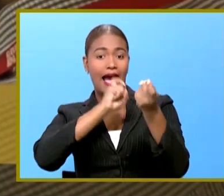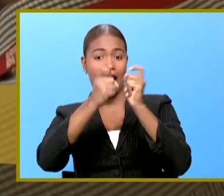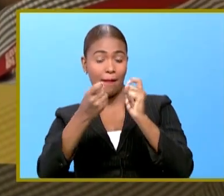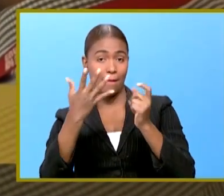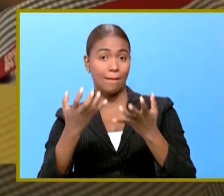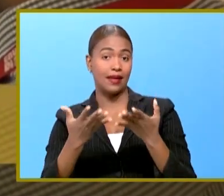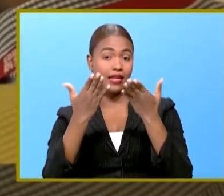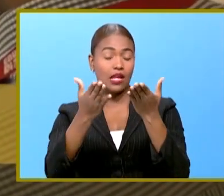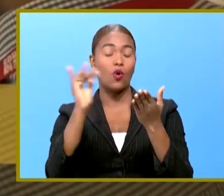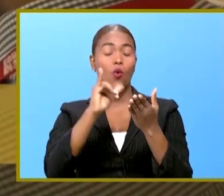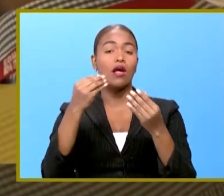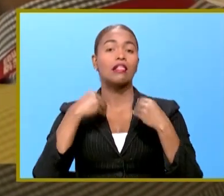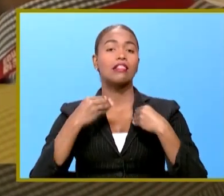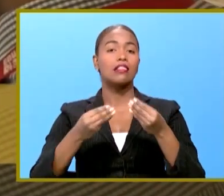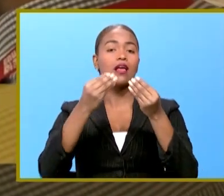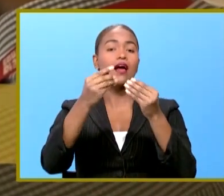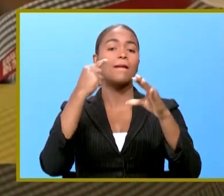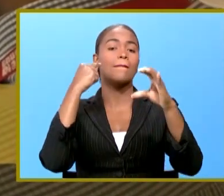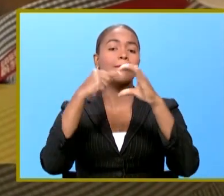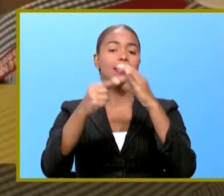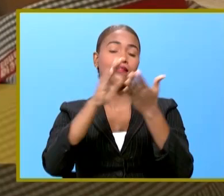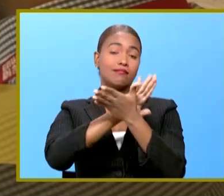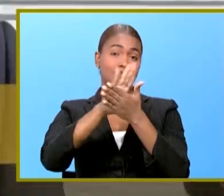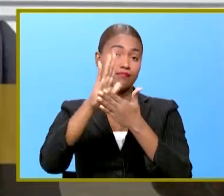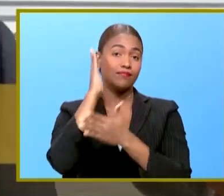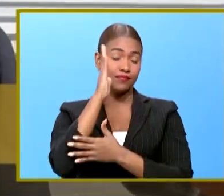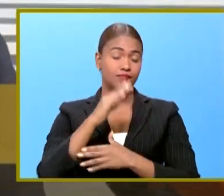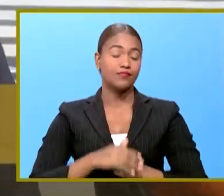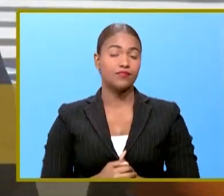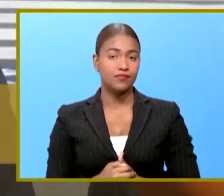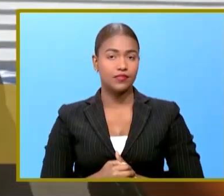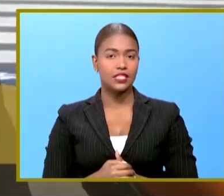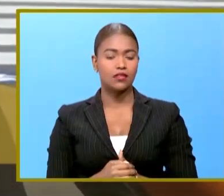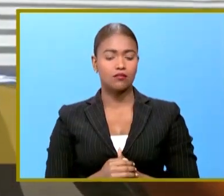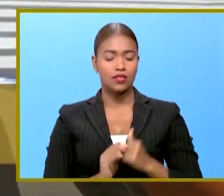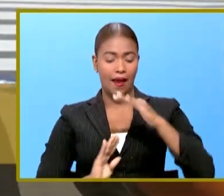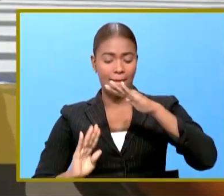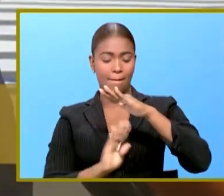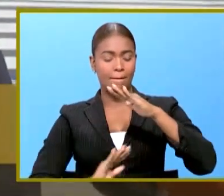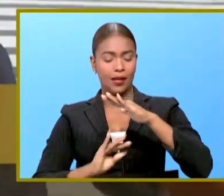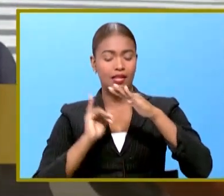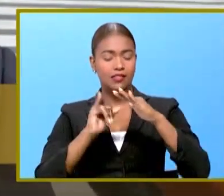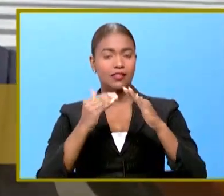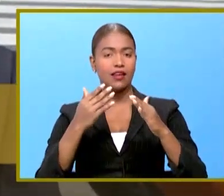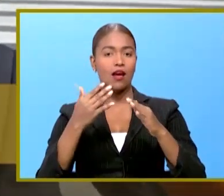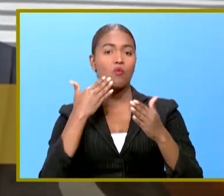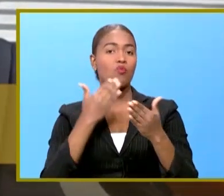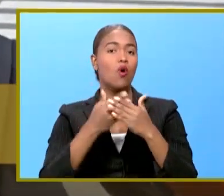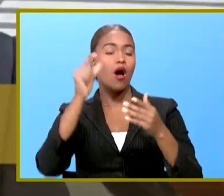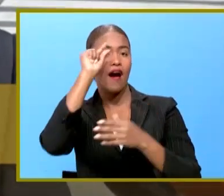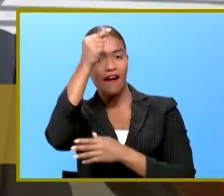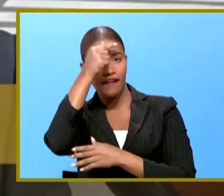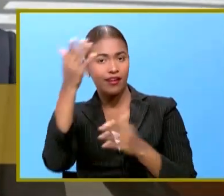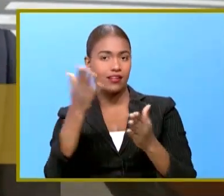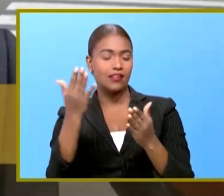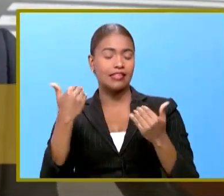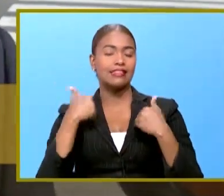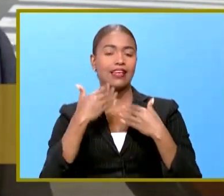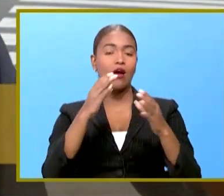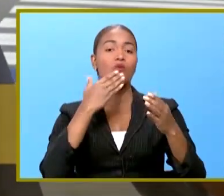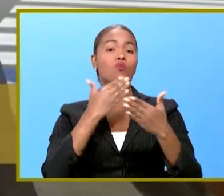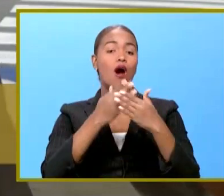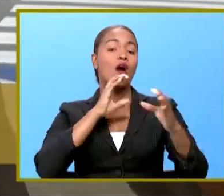y envía un mensaje de transparencia La base fundamental de un buen gobierno radica en la buena